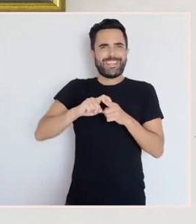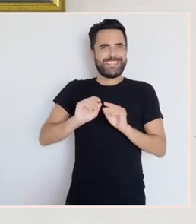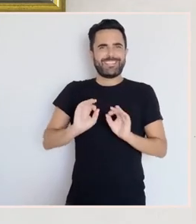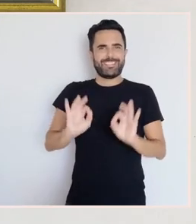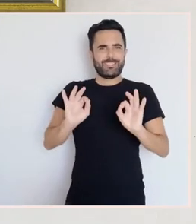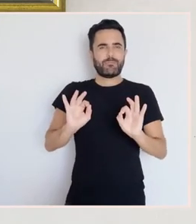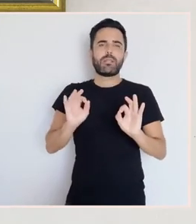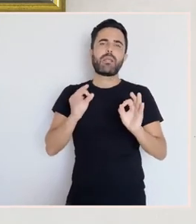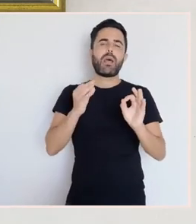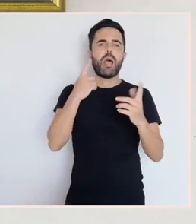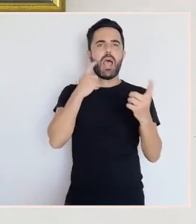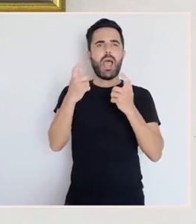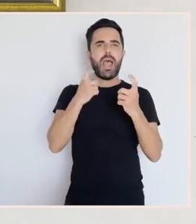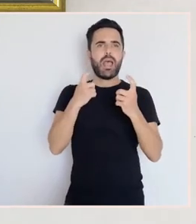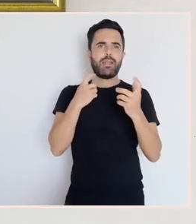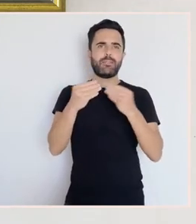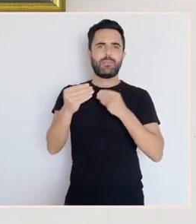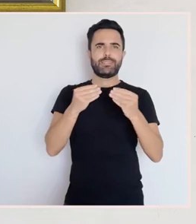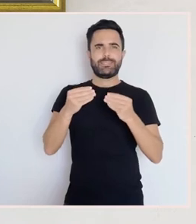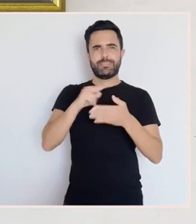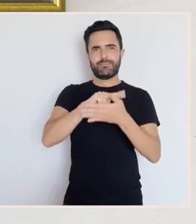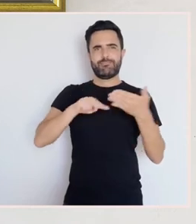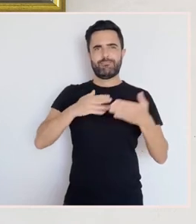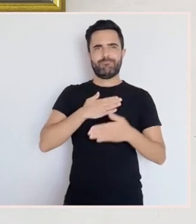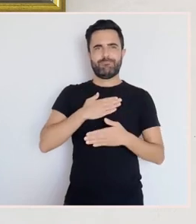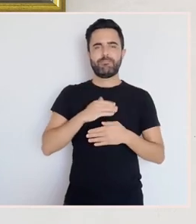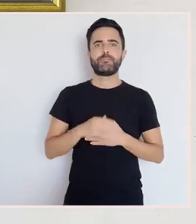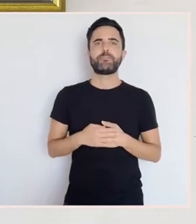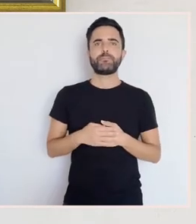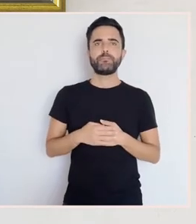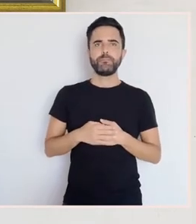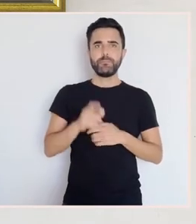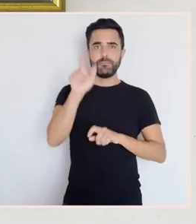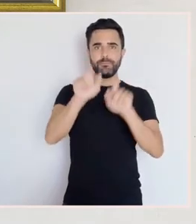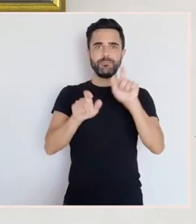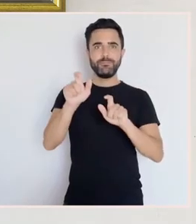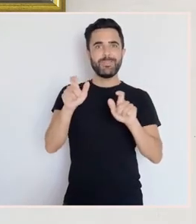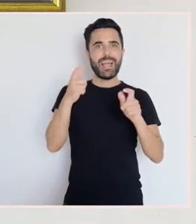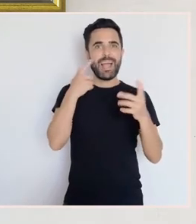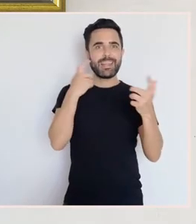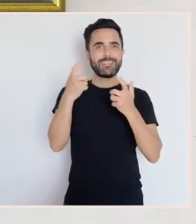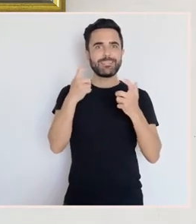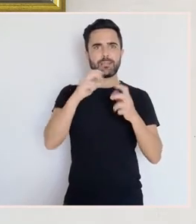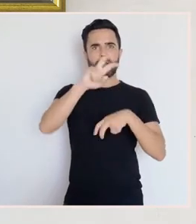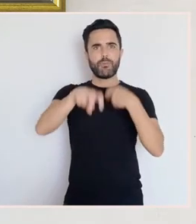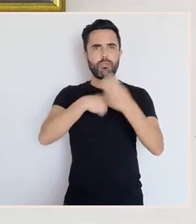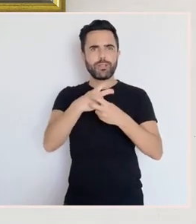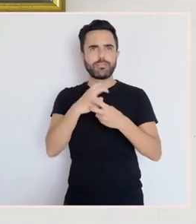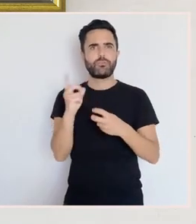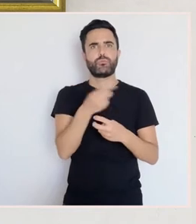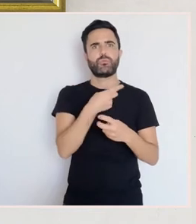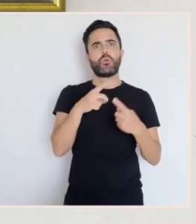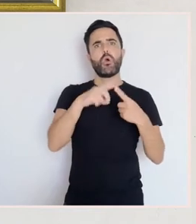plásticas. Ben, todos estes renovadores, non únicamente Manuel Colmeiro, senón todos eles, Carlos Maside,